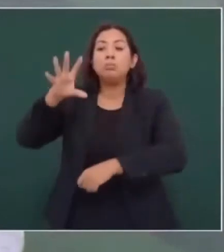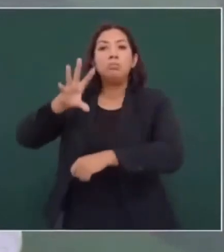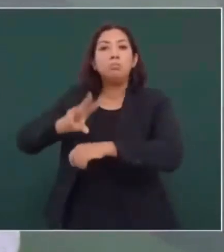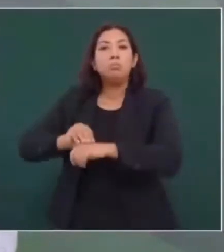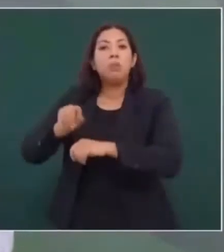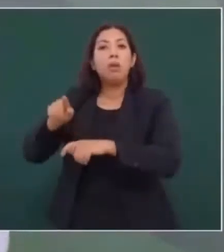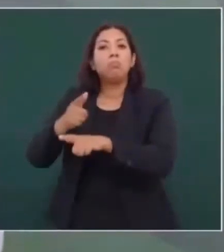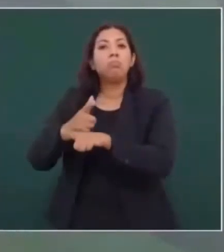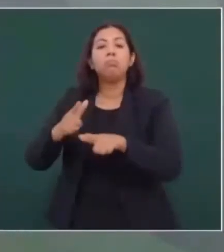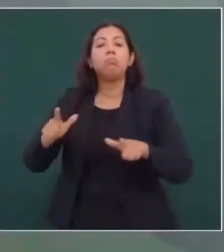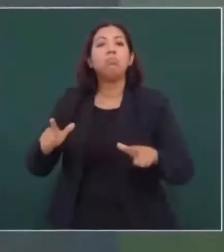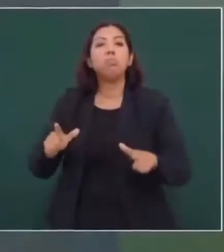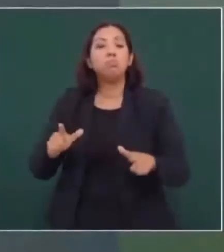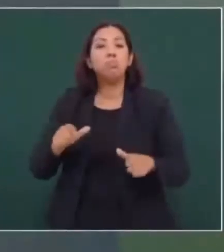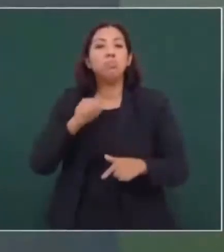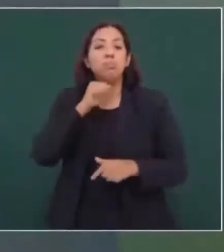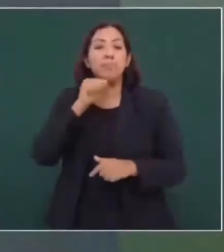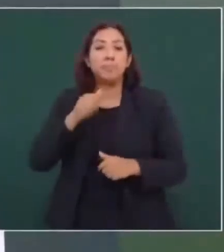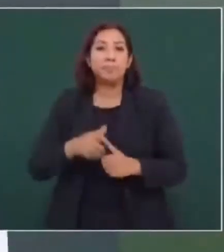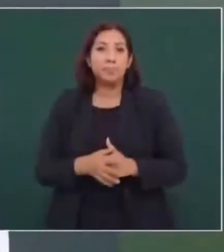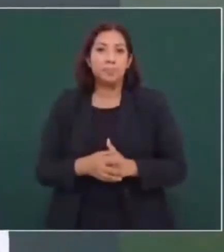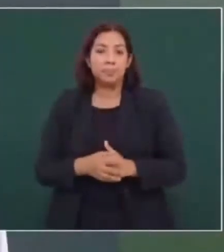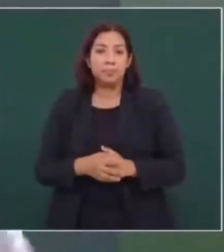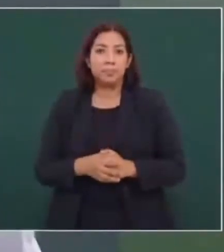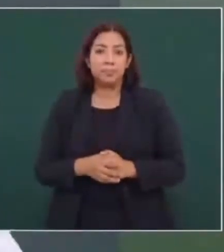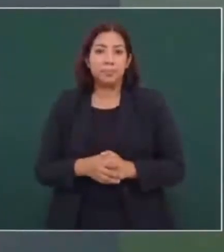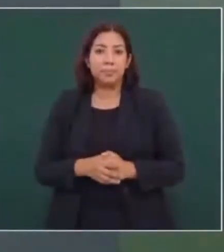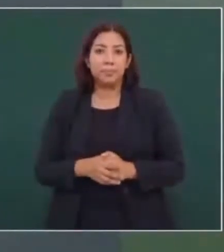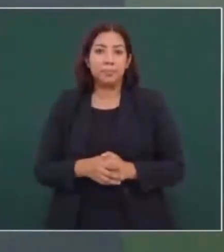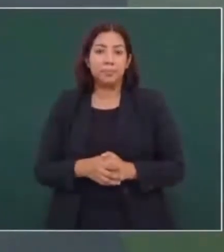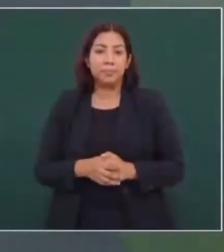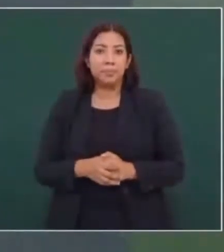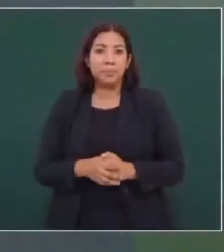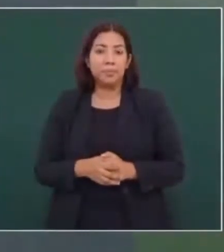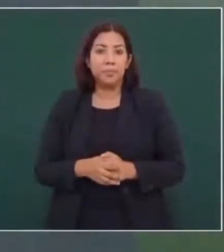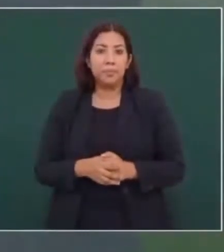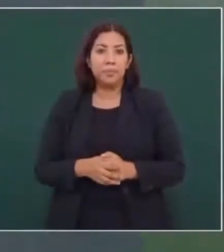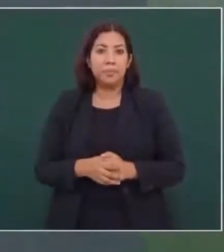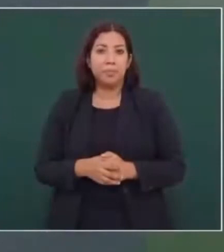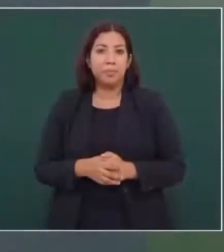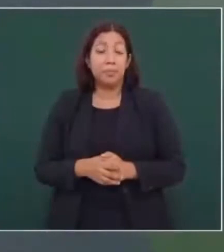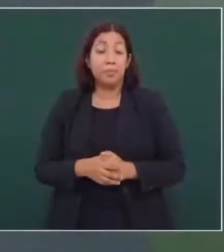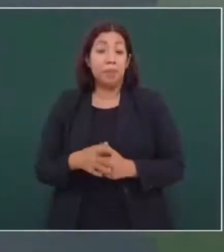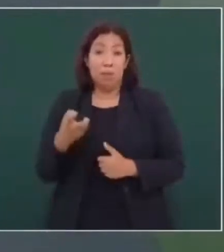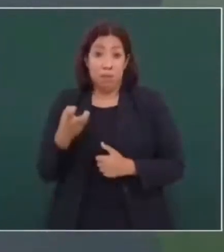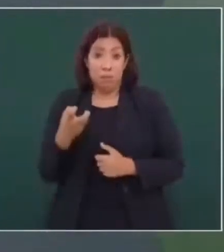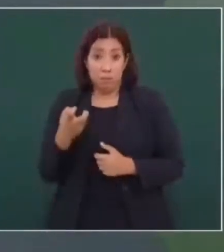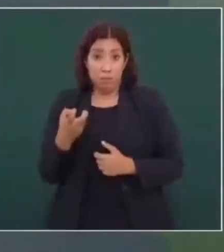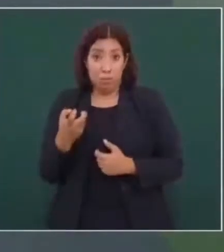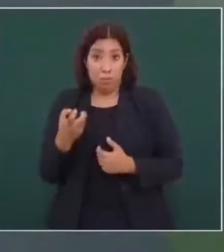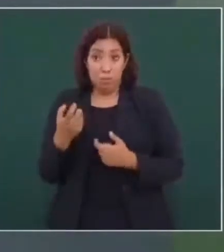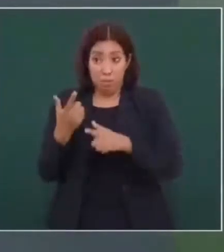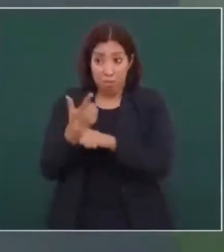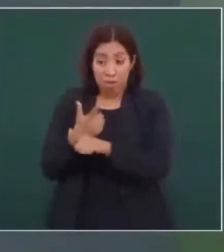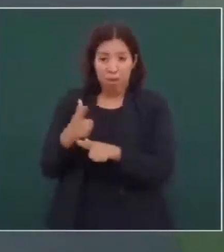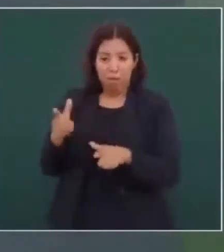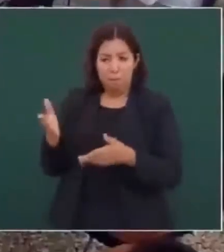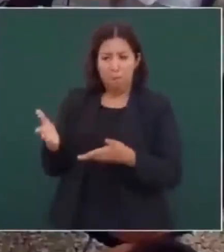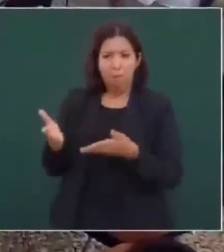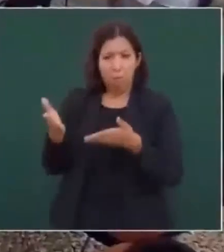los jueces porque es un procedimiento que se tiene que aplicar,